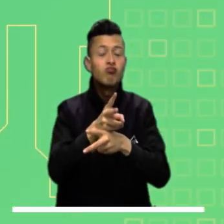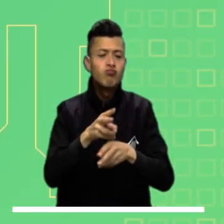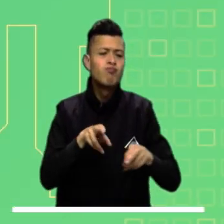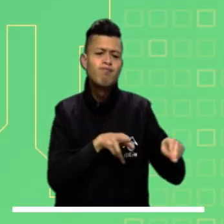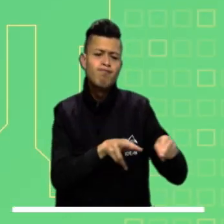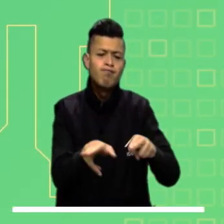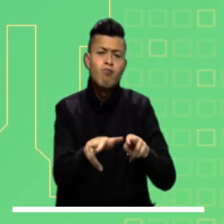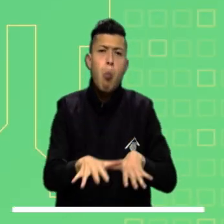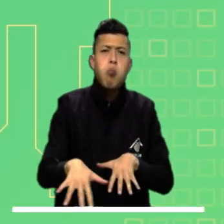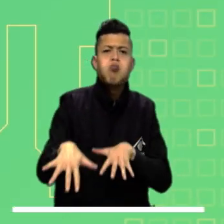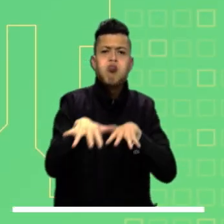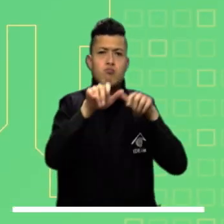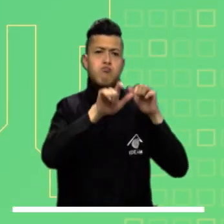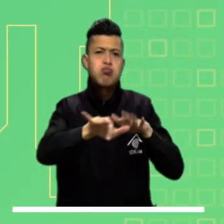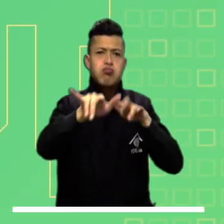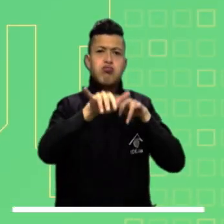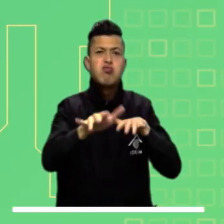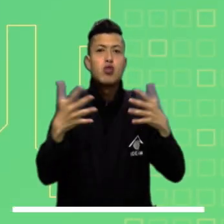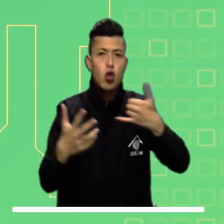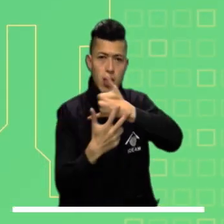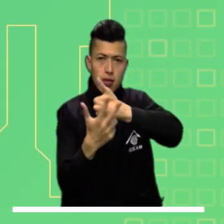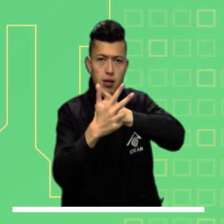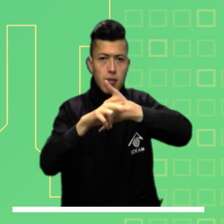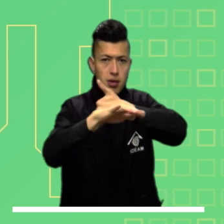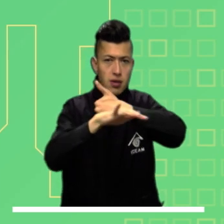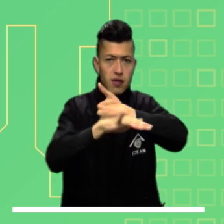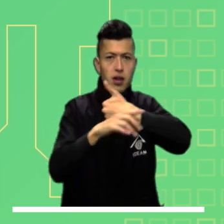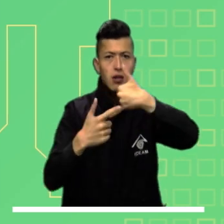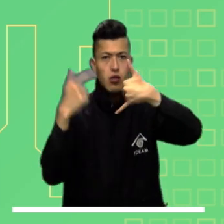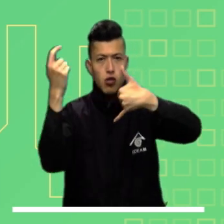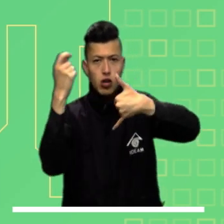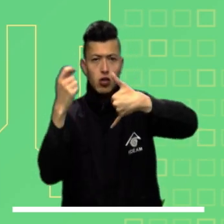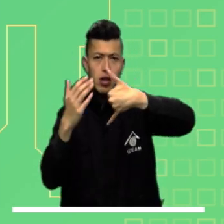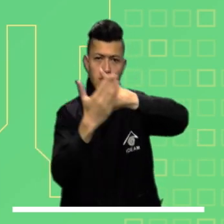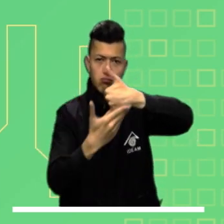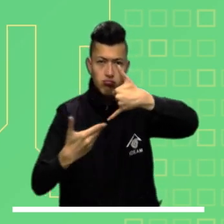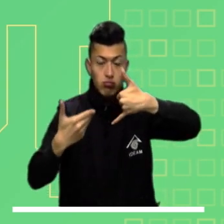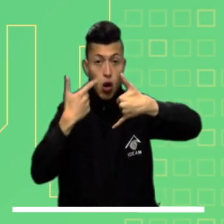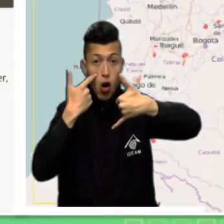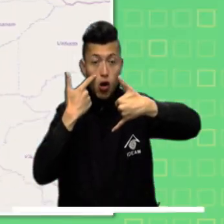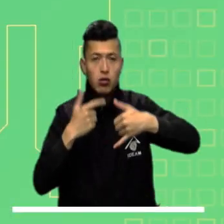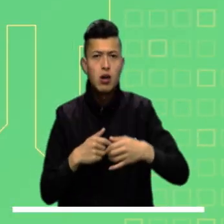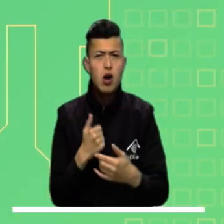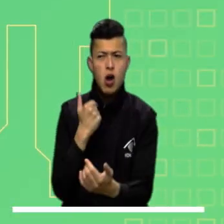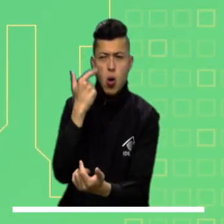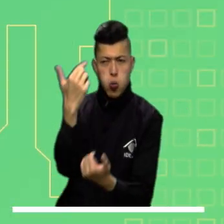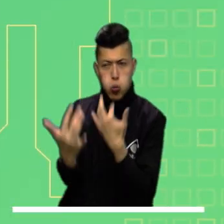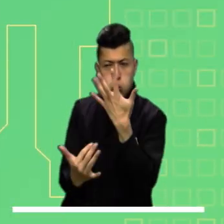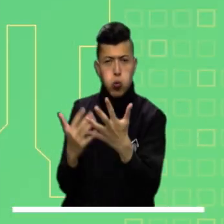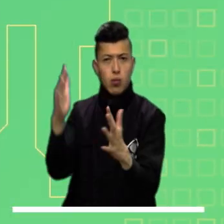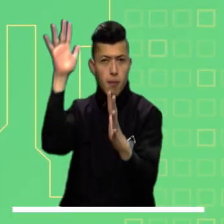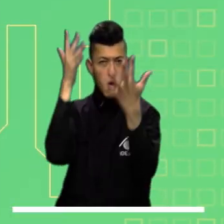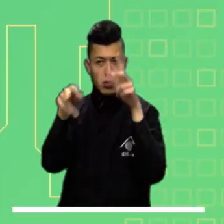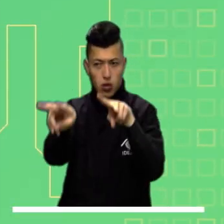para el día de hoy. Continúan las inundaciones y crecientes súbitas en varios ríos de las regiones Andina, Pacífica, Orenquía y Amazonía. Hay